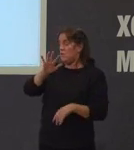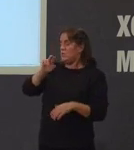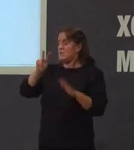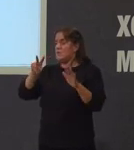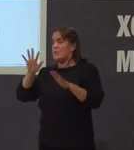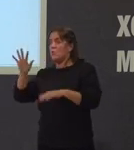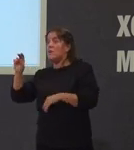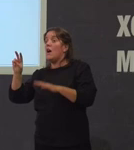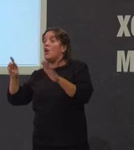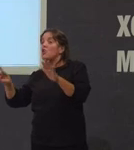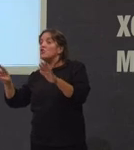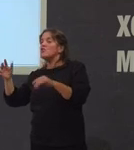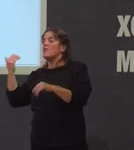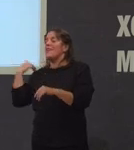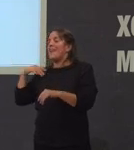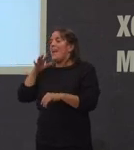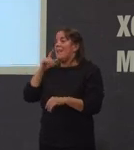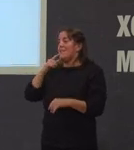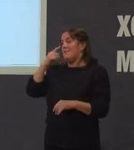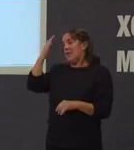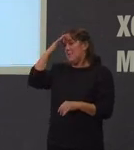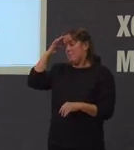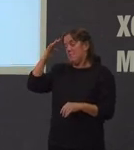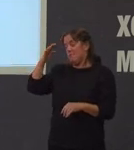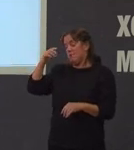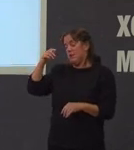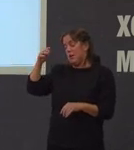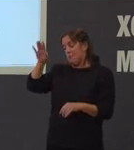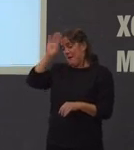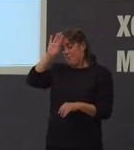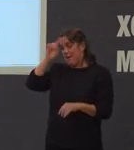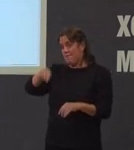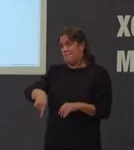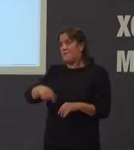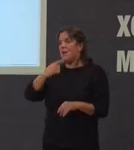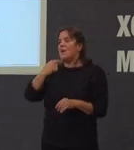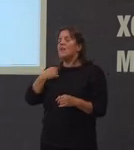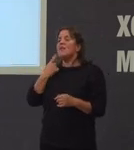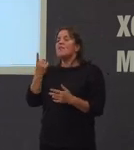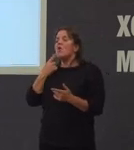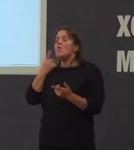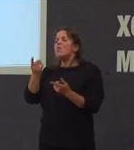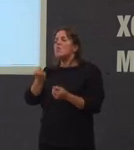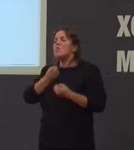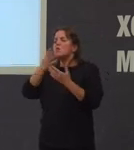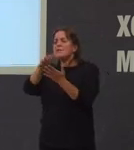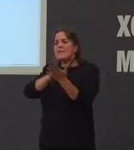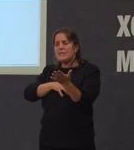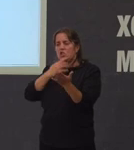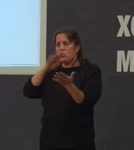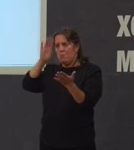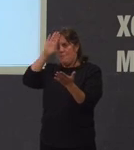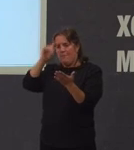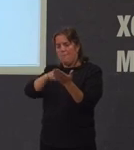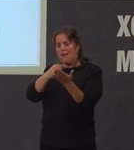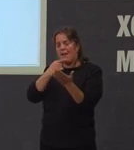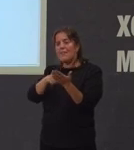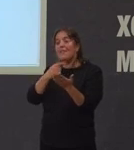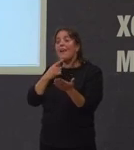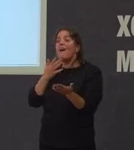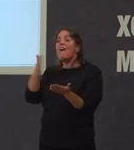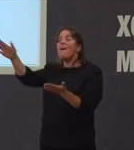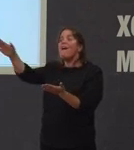o que por aquel entón era papa o Vaticano sacou unha encíclica papal que facía un chamamento para un de maio